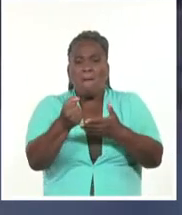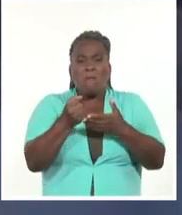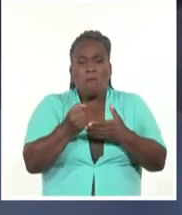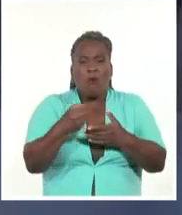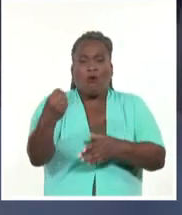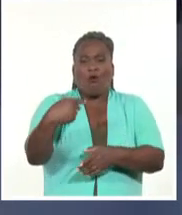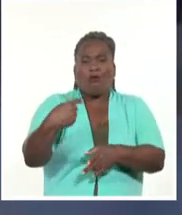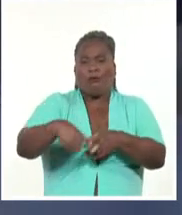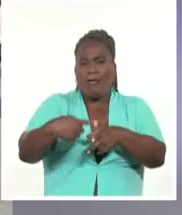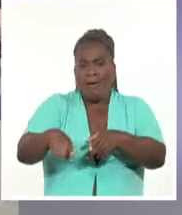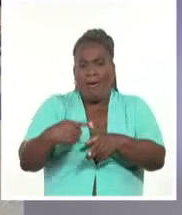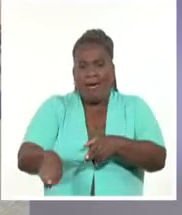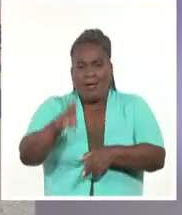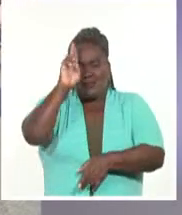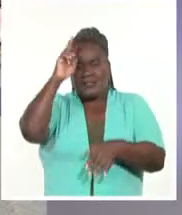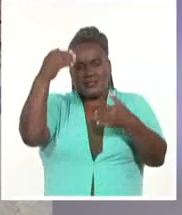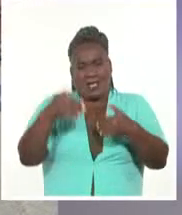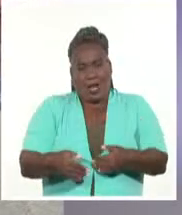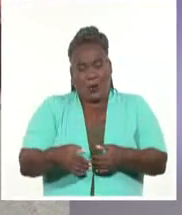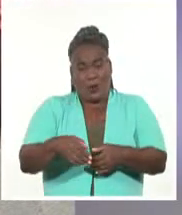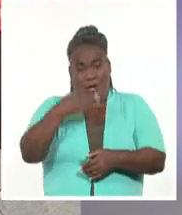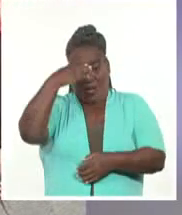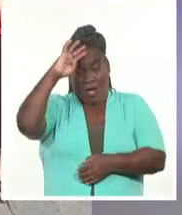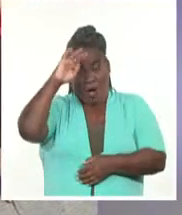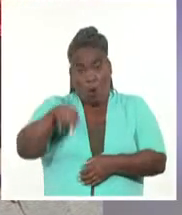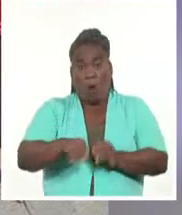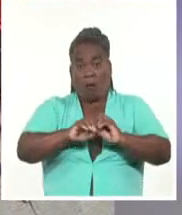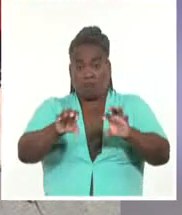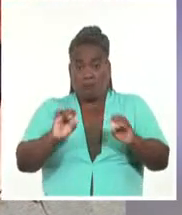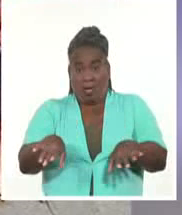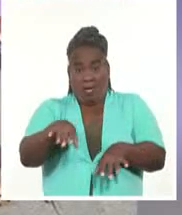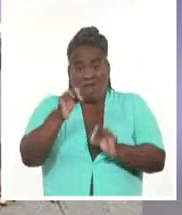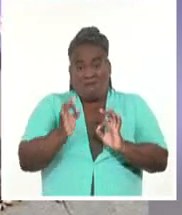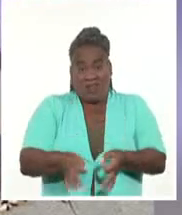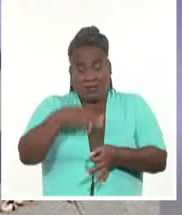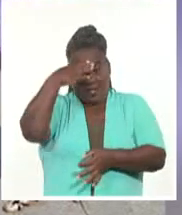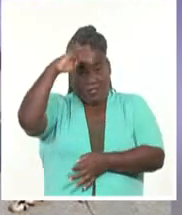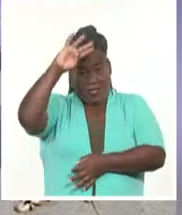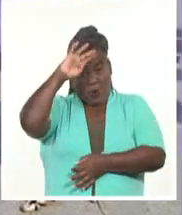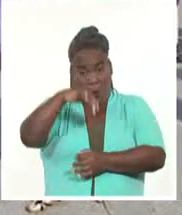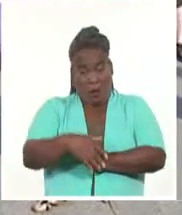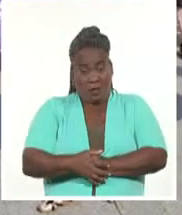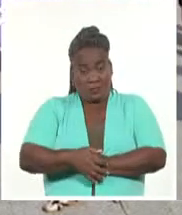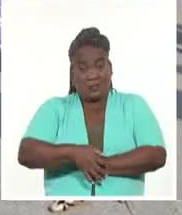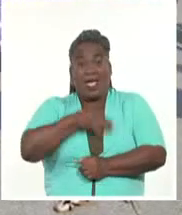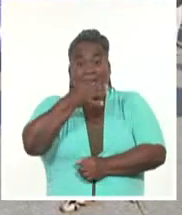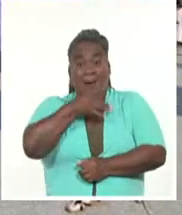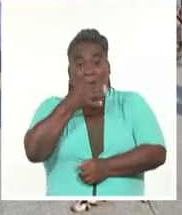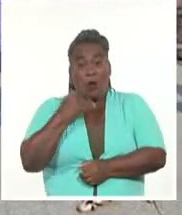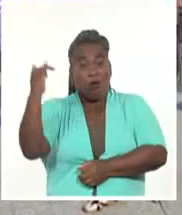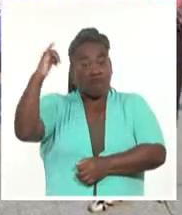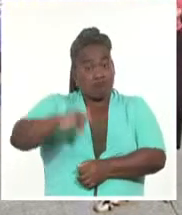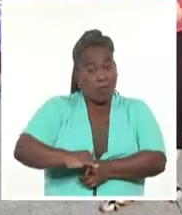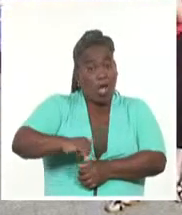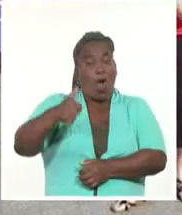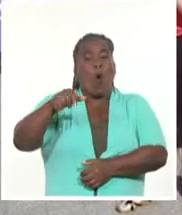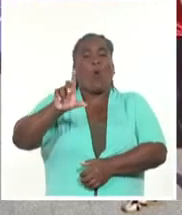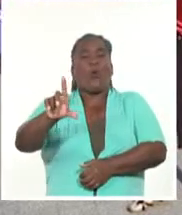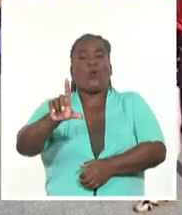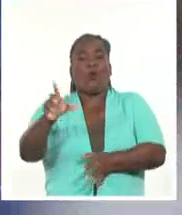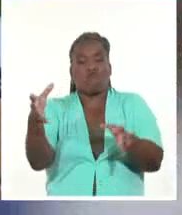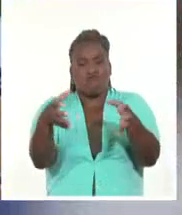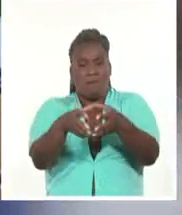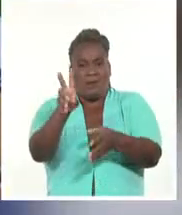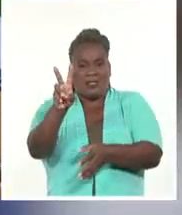materiales y equipos médicos hacia Cuba y divulgar su realidad. De acuerdo con Van Brant, planifican viajar a la isla en julio con un grupo de